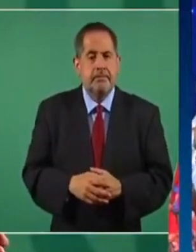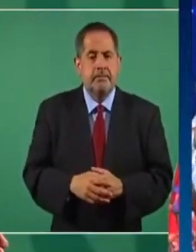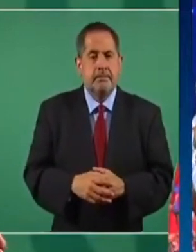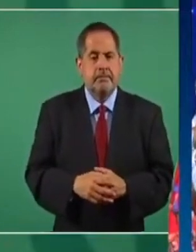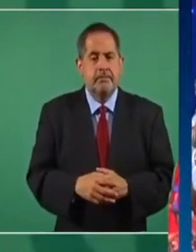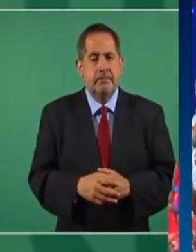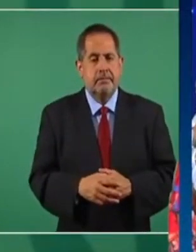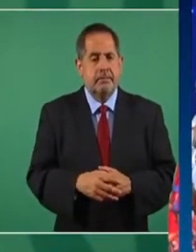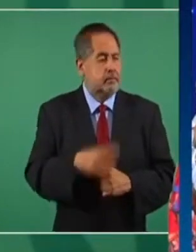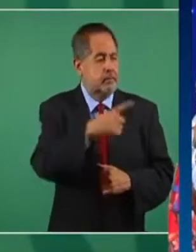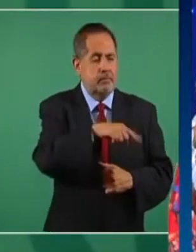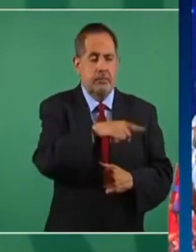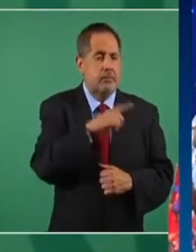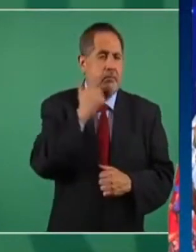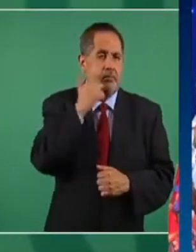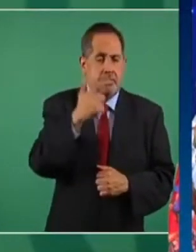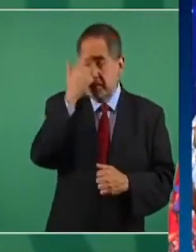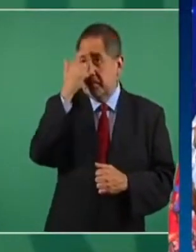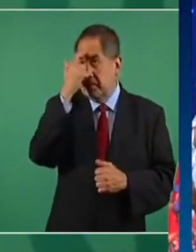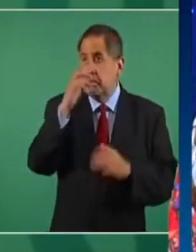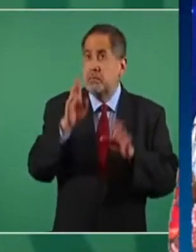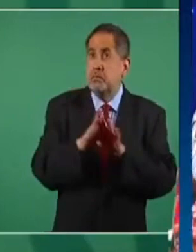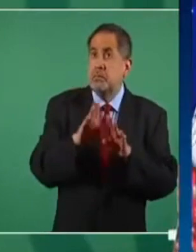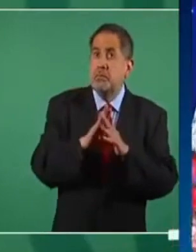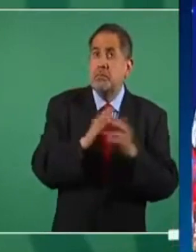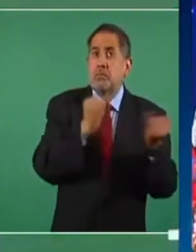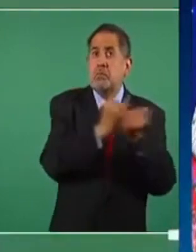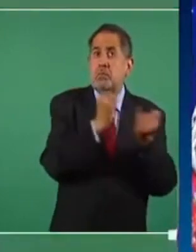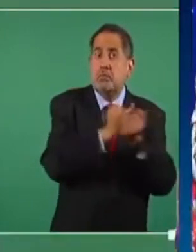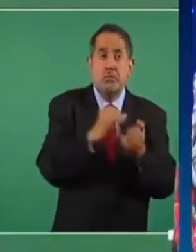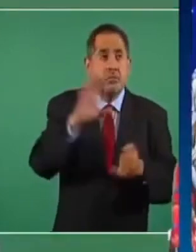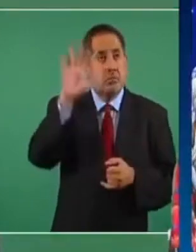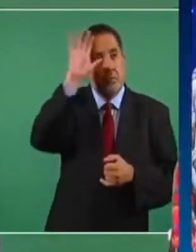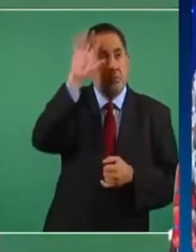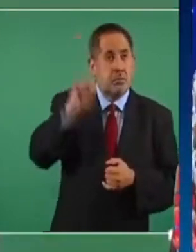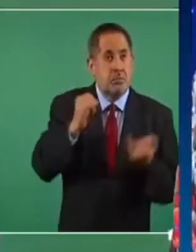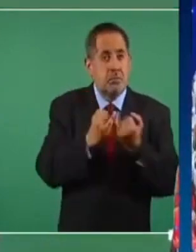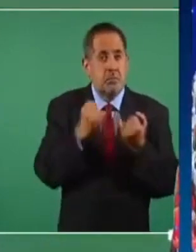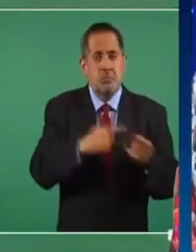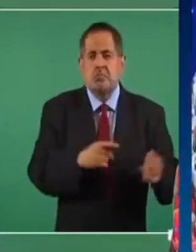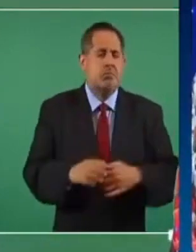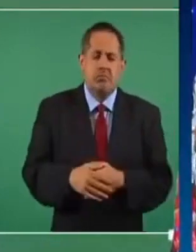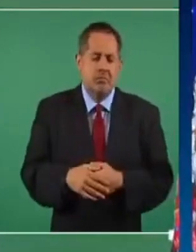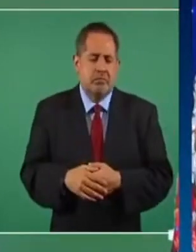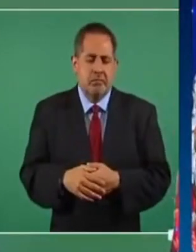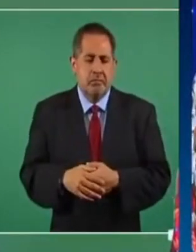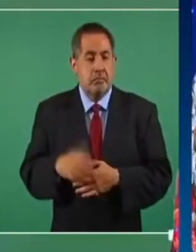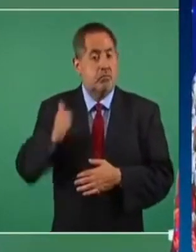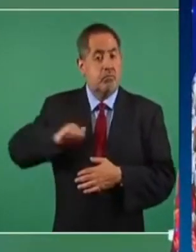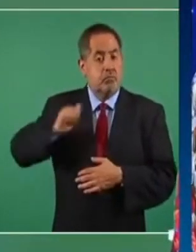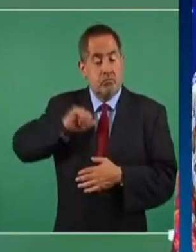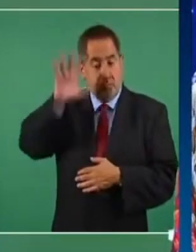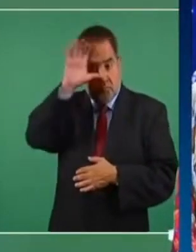van a estar pensando como Morelos que decía que haya tribunales